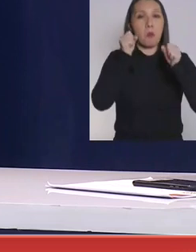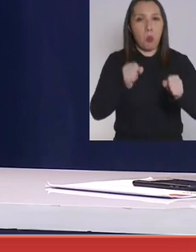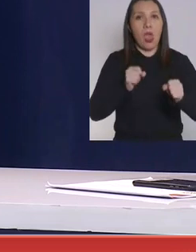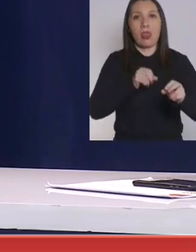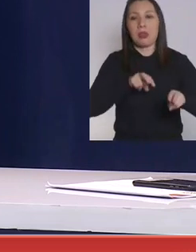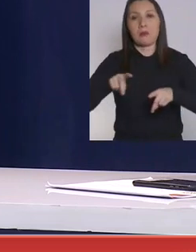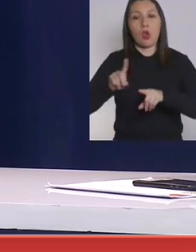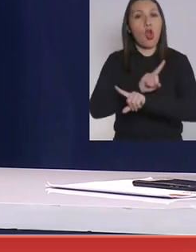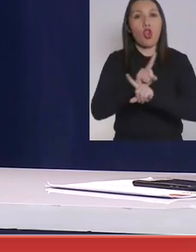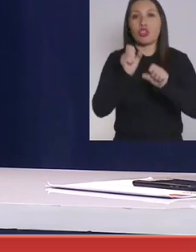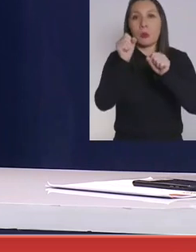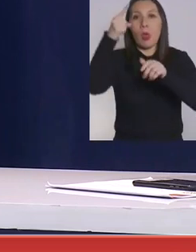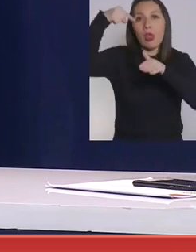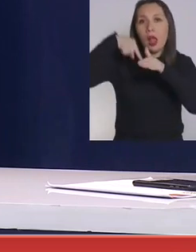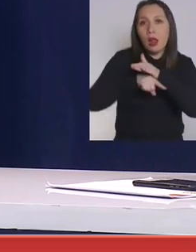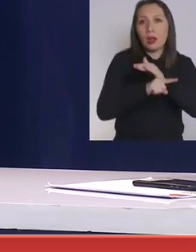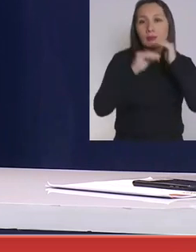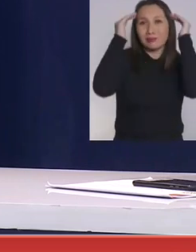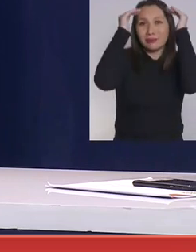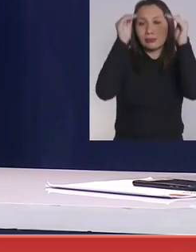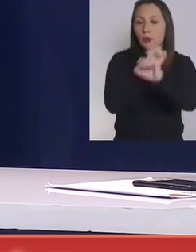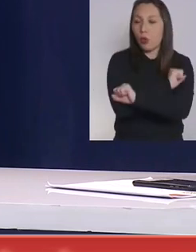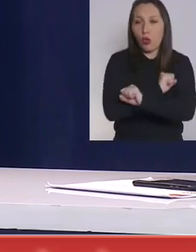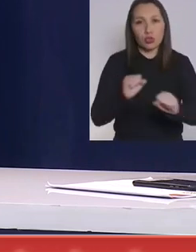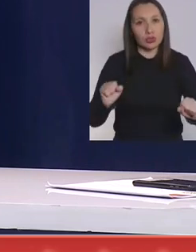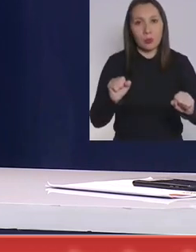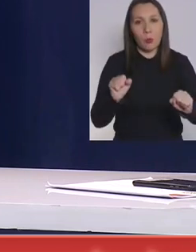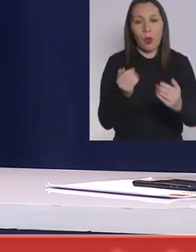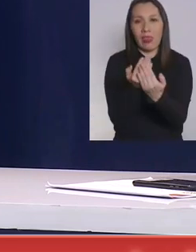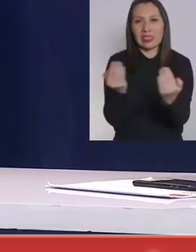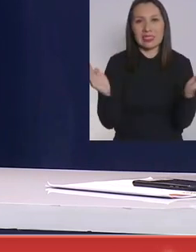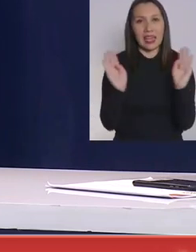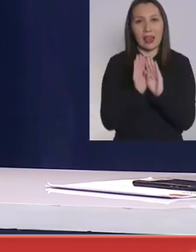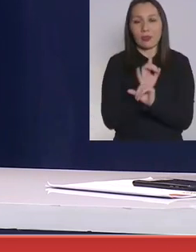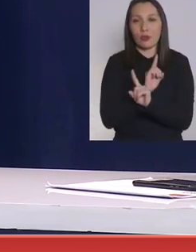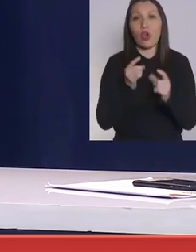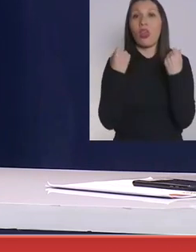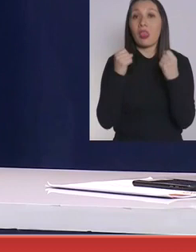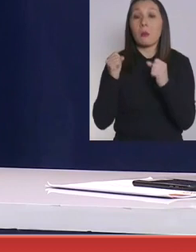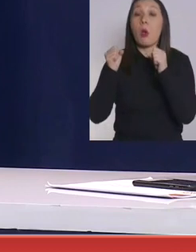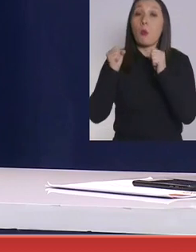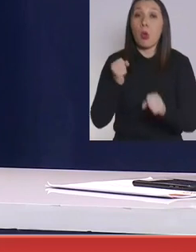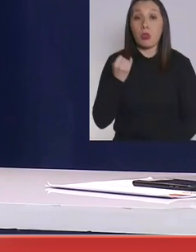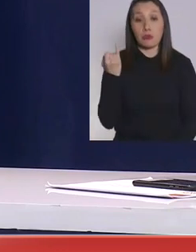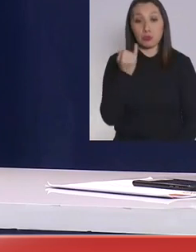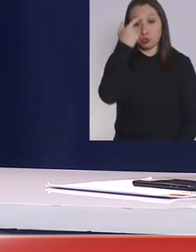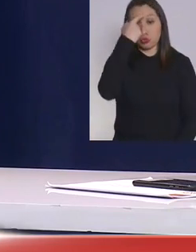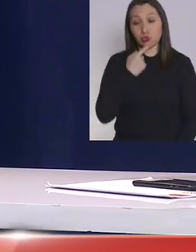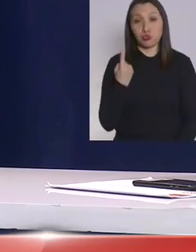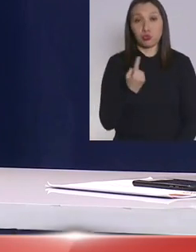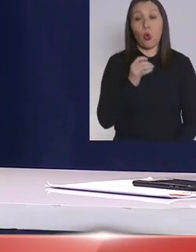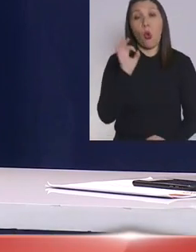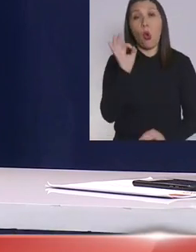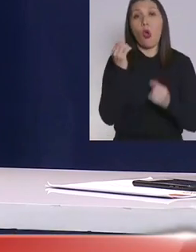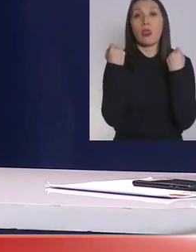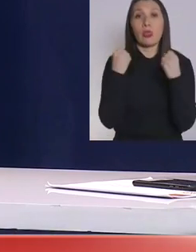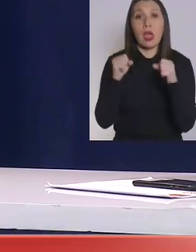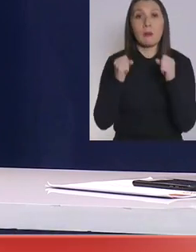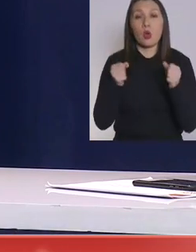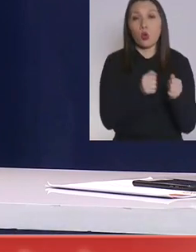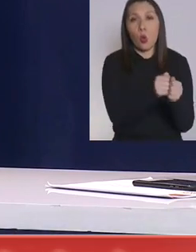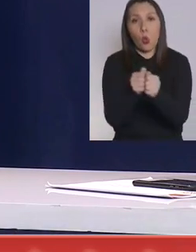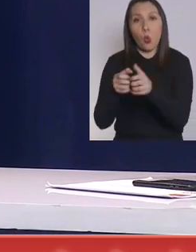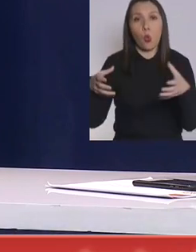aire libre, no está permitida en recintos cerrados, son deportes que pueden ser individuales o deportes que pueden ser